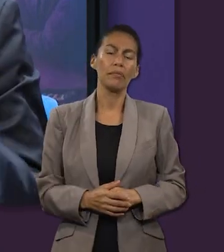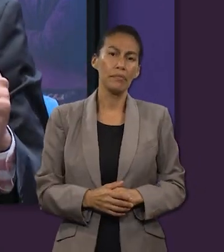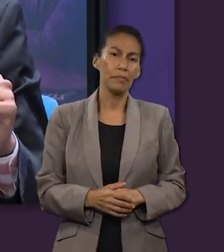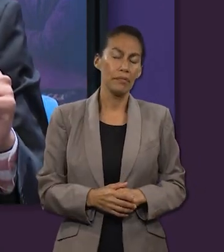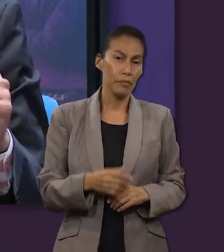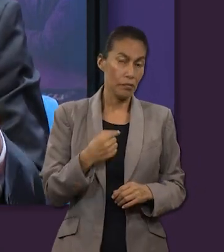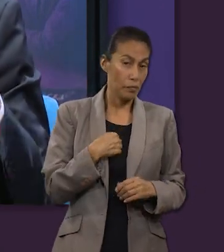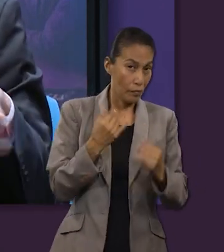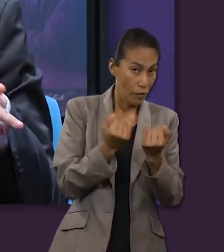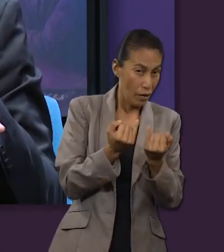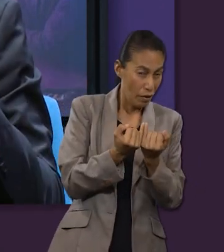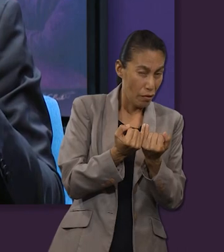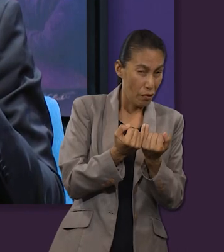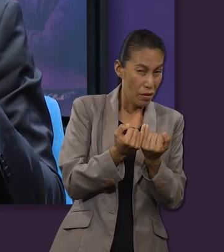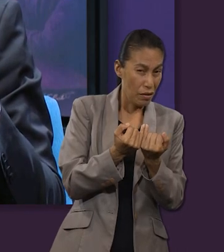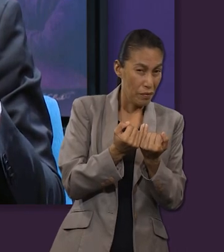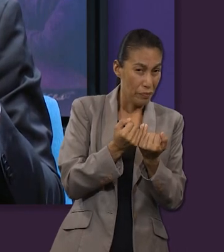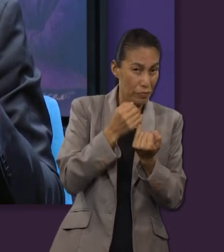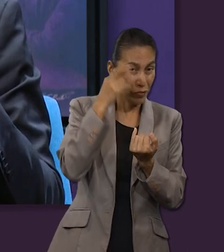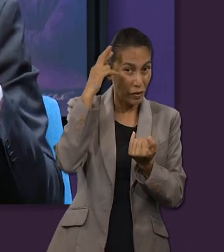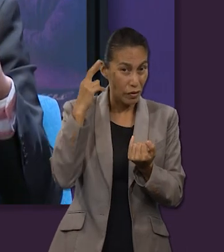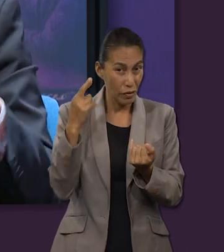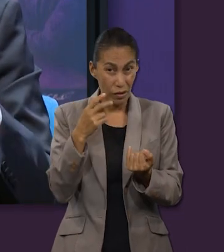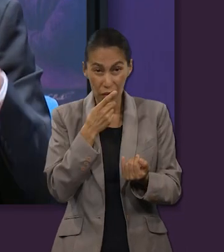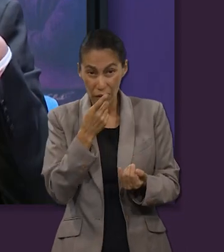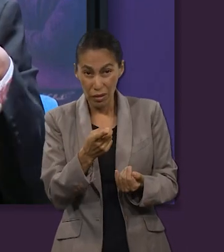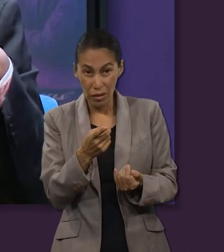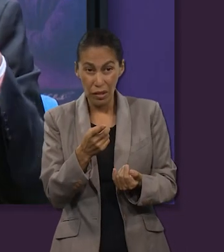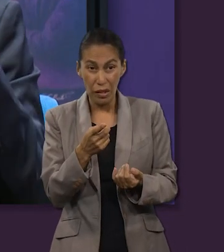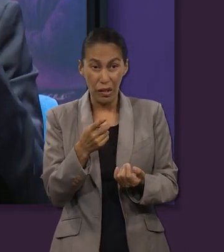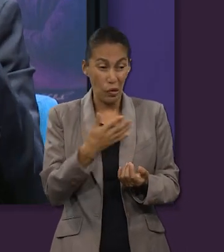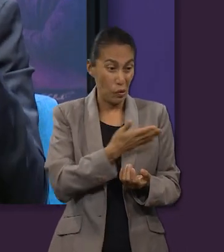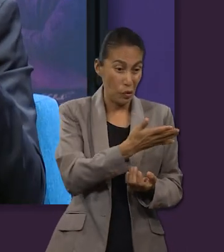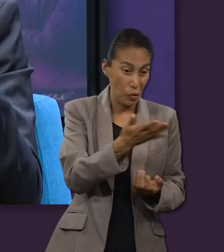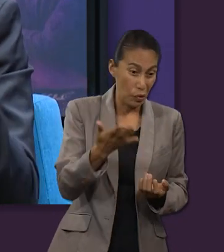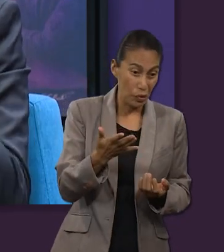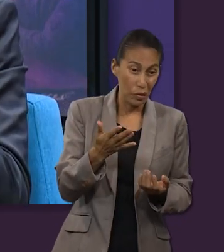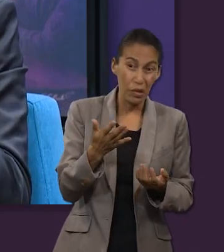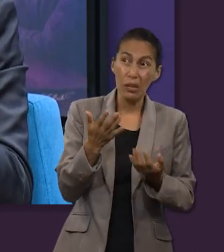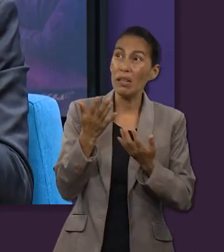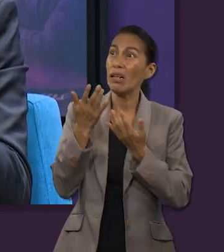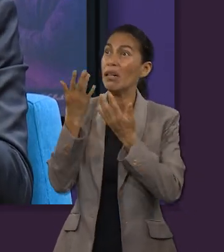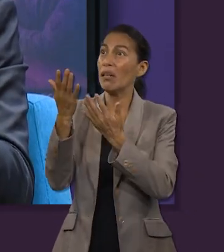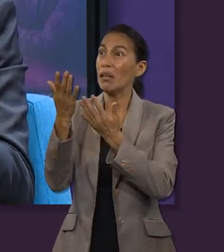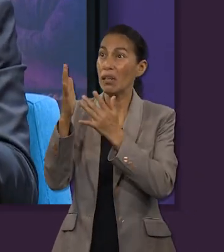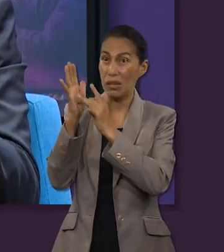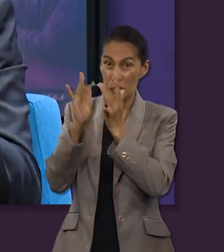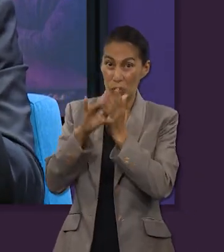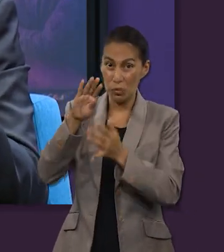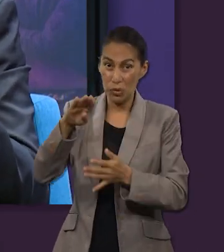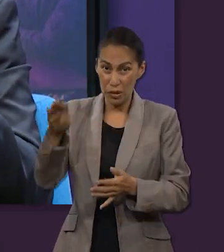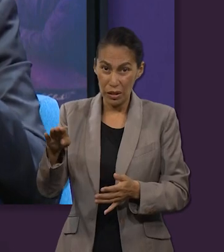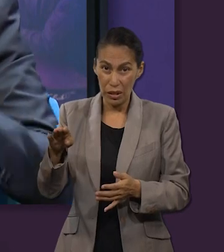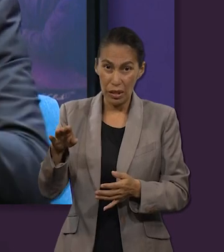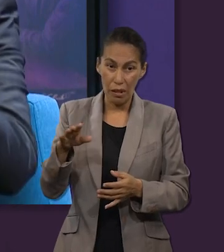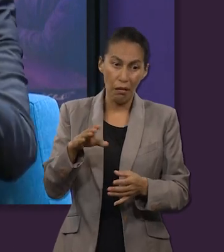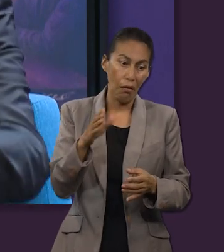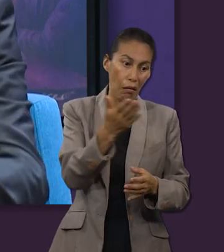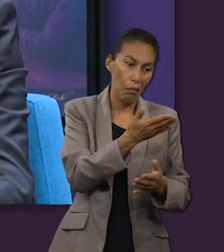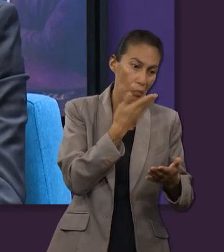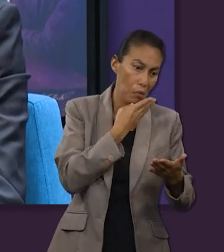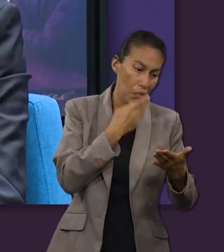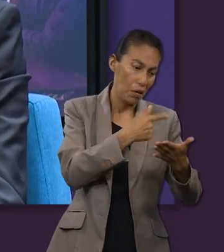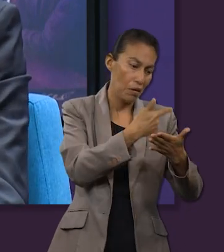dijo Ruth, aún así en esa inspiración o en ese deseo de muerte, estaban